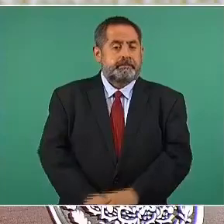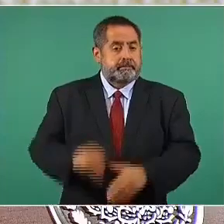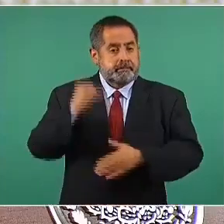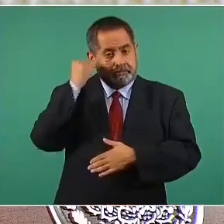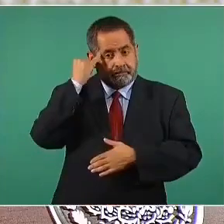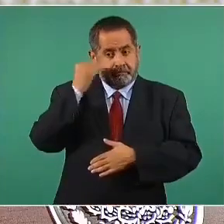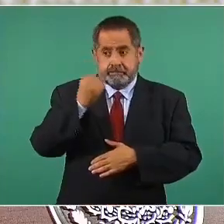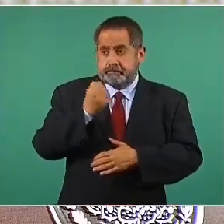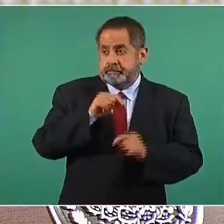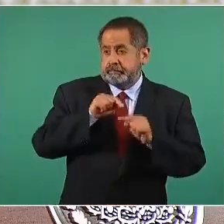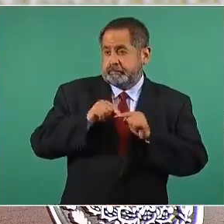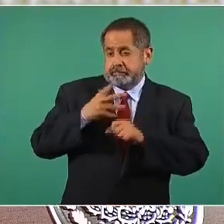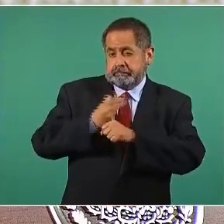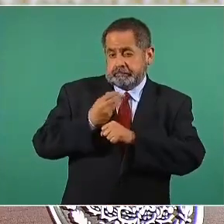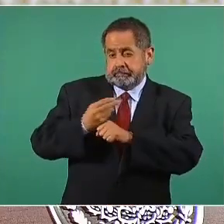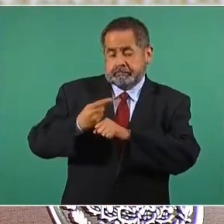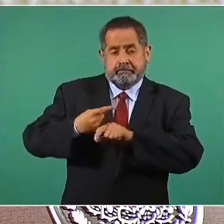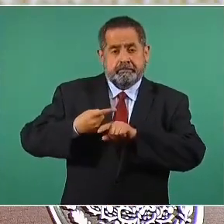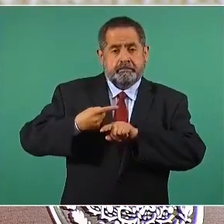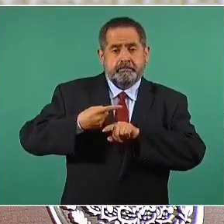allá